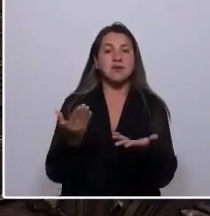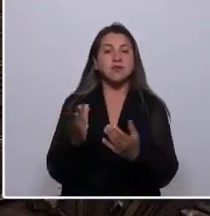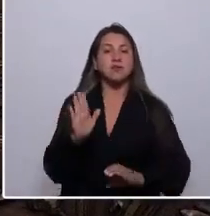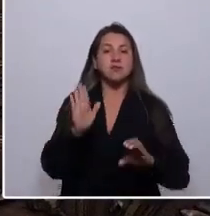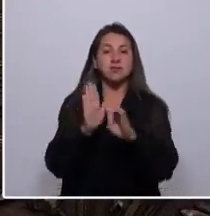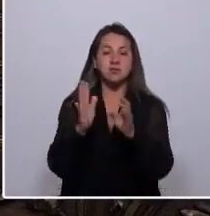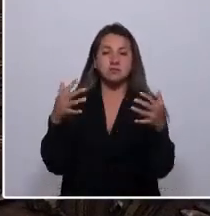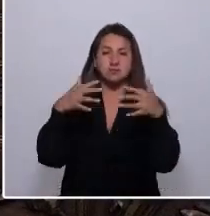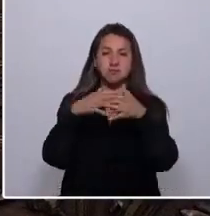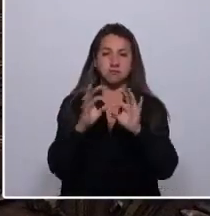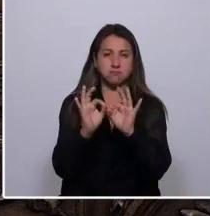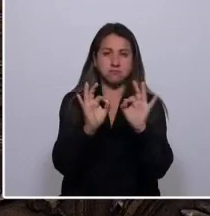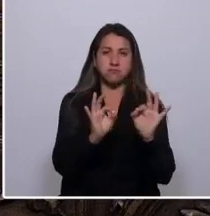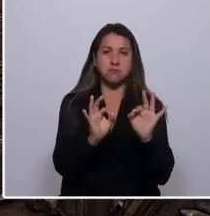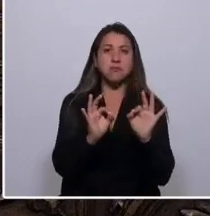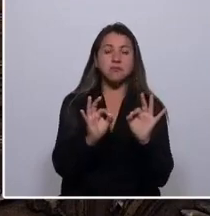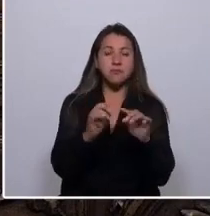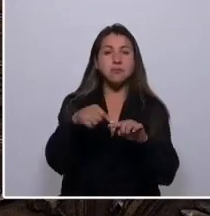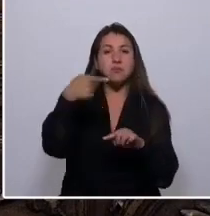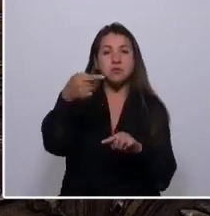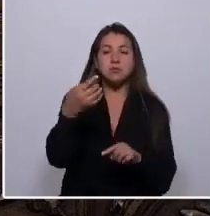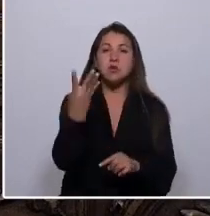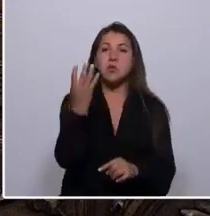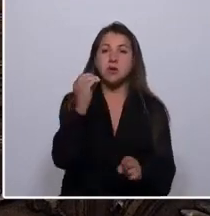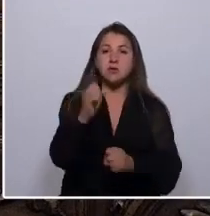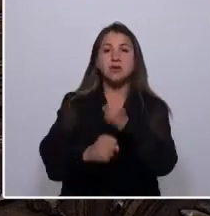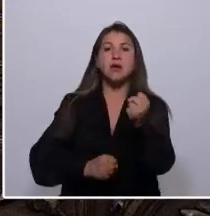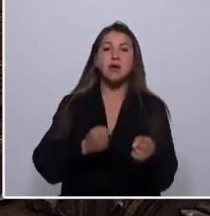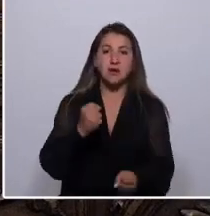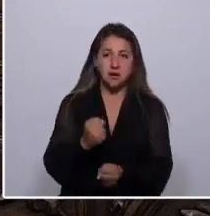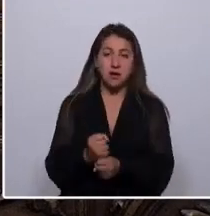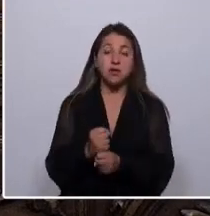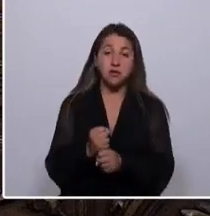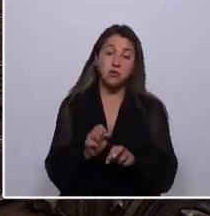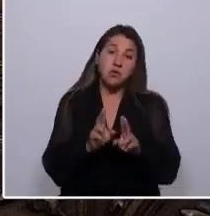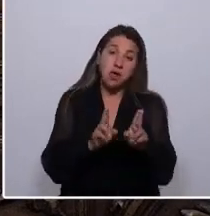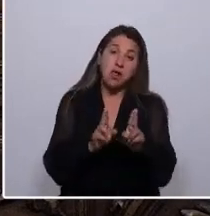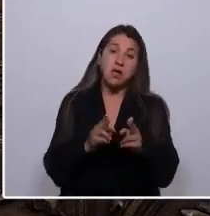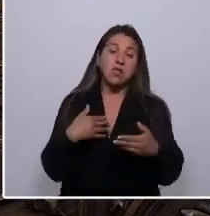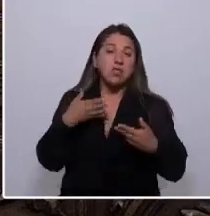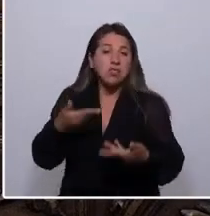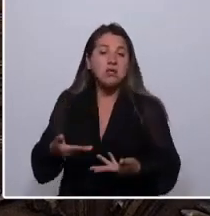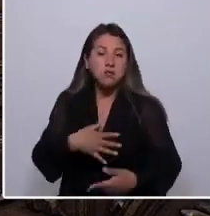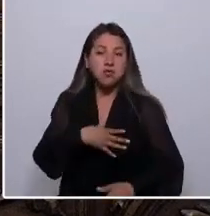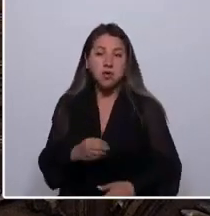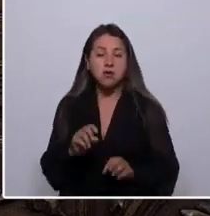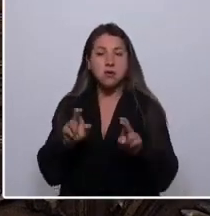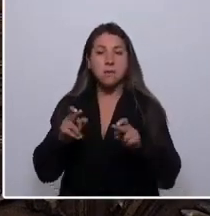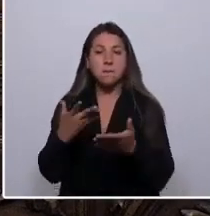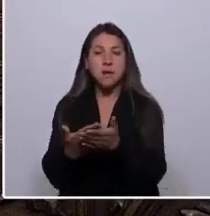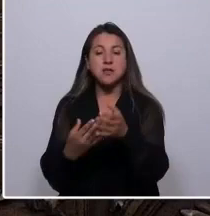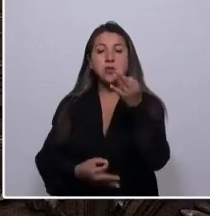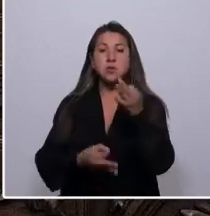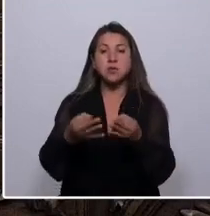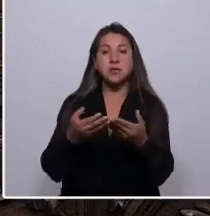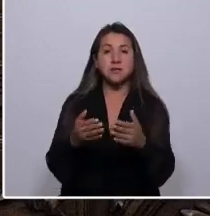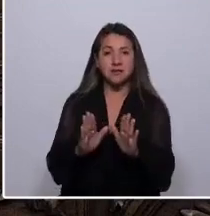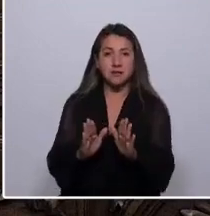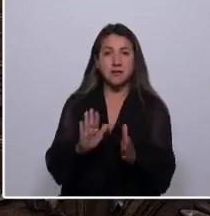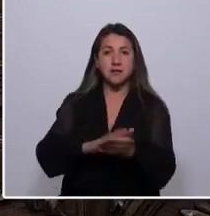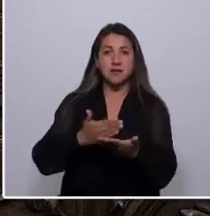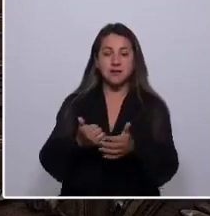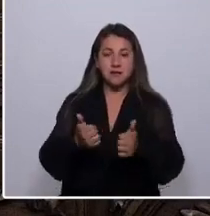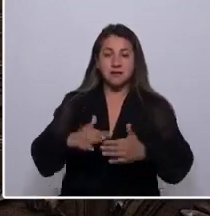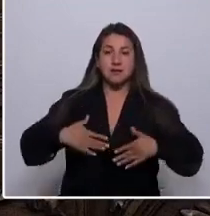adecuada para al menos las próximas cuatro décadas y que le dé a nuestros hijos paz, justicia, libertad y bienestar.